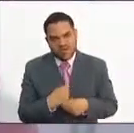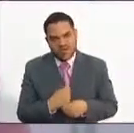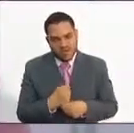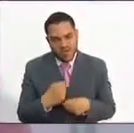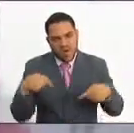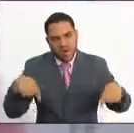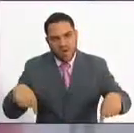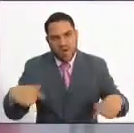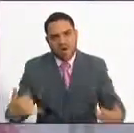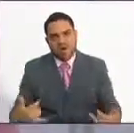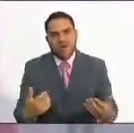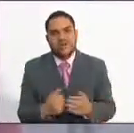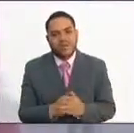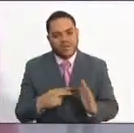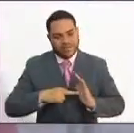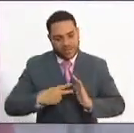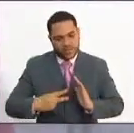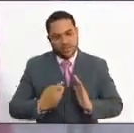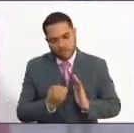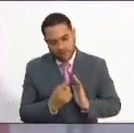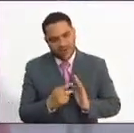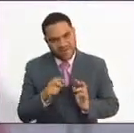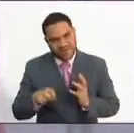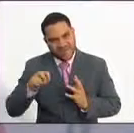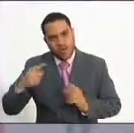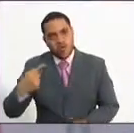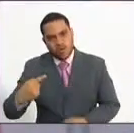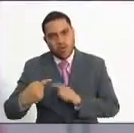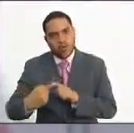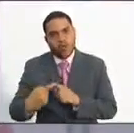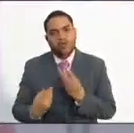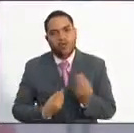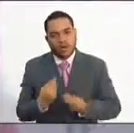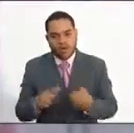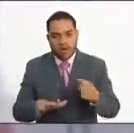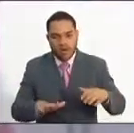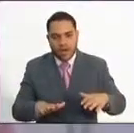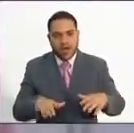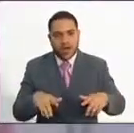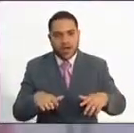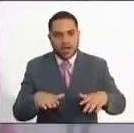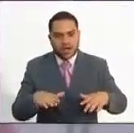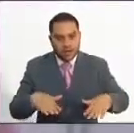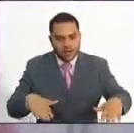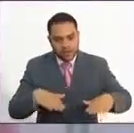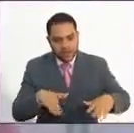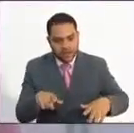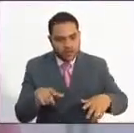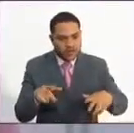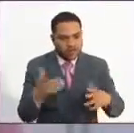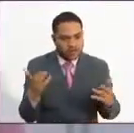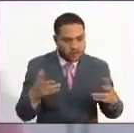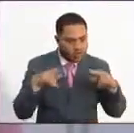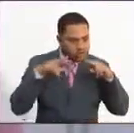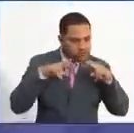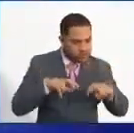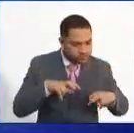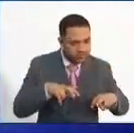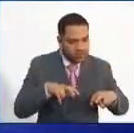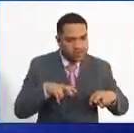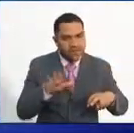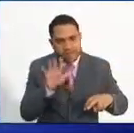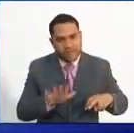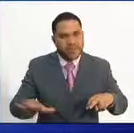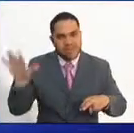técnico grado uno en el área de subdirección de fiscalización de nivel departamental en la